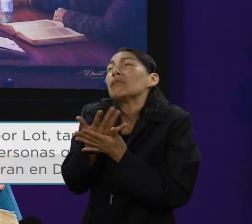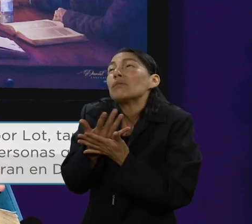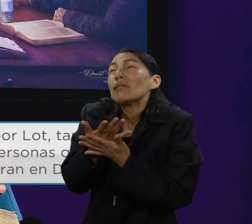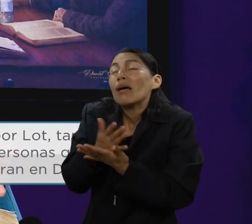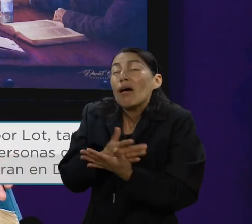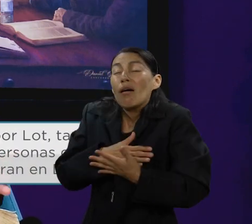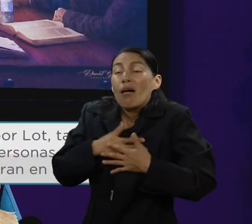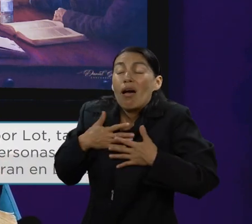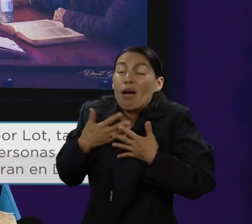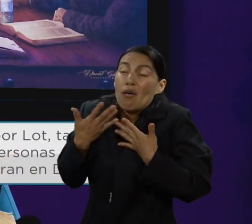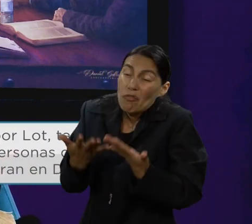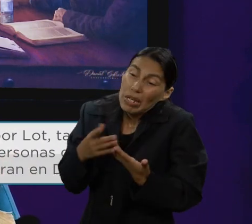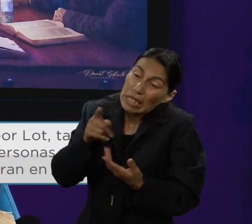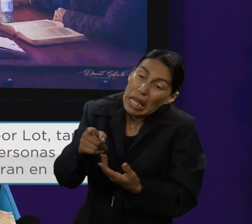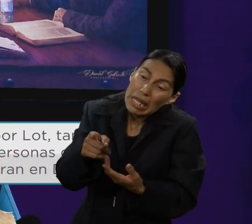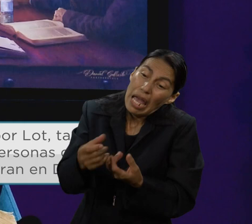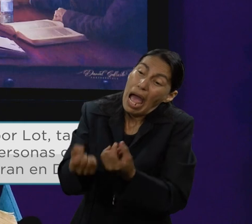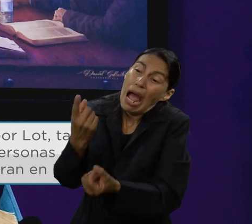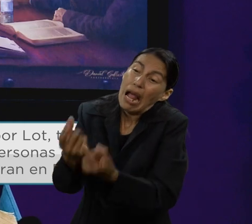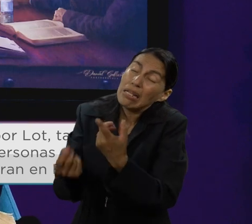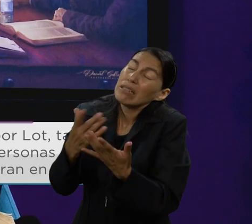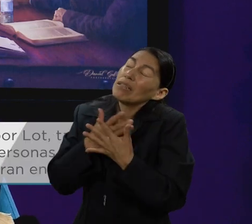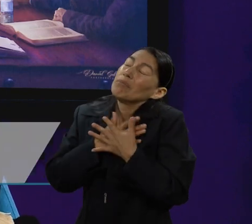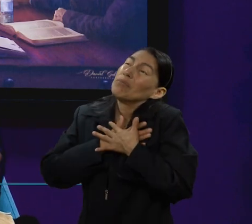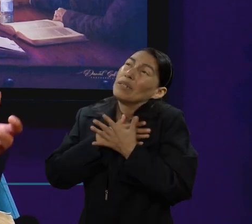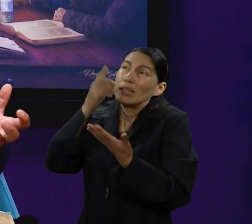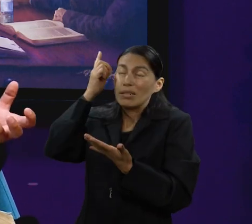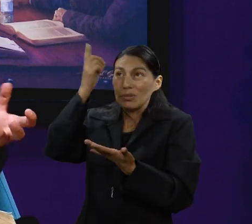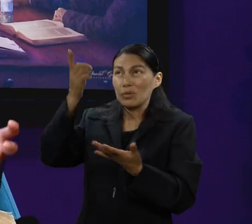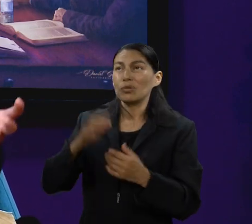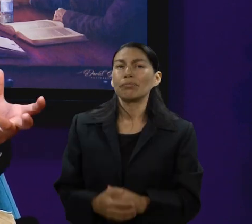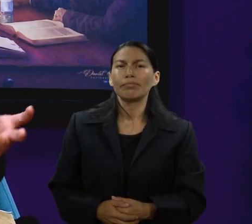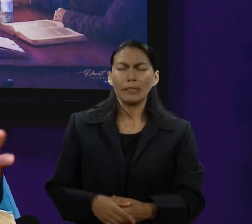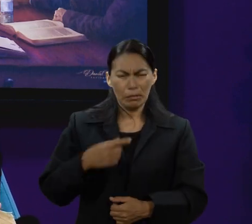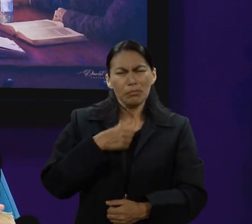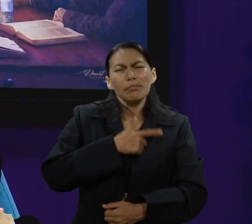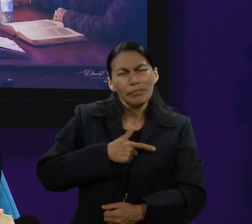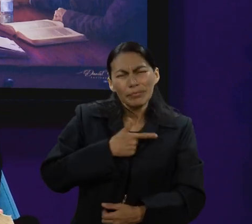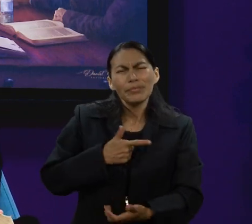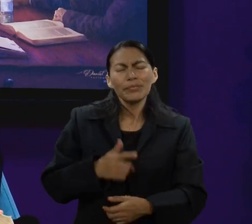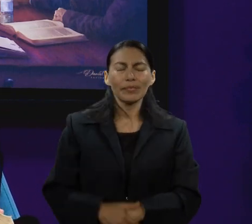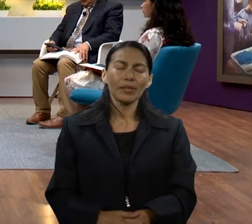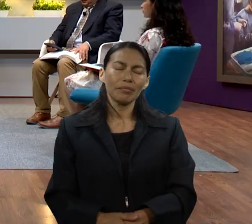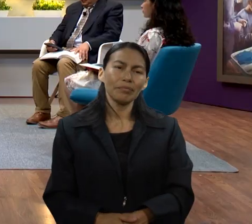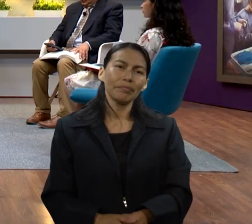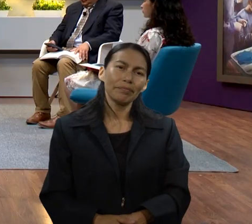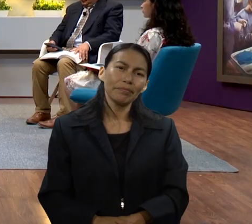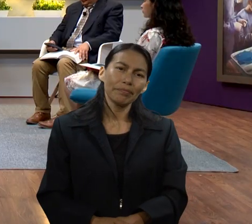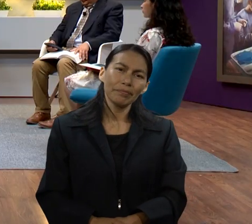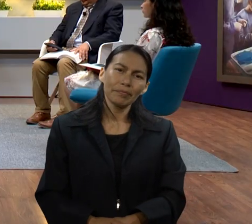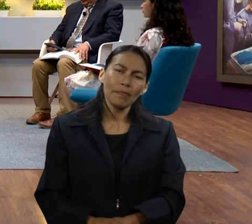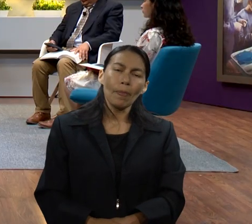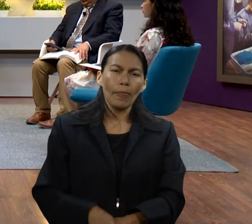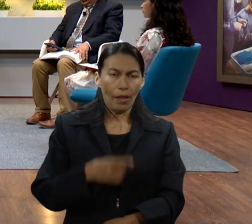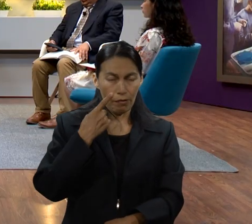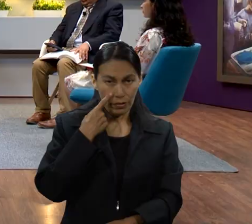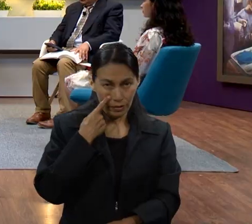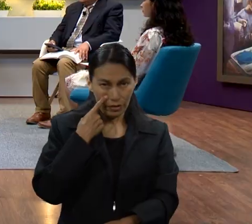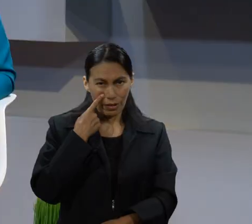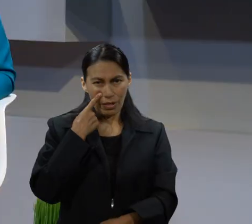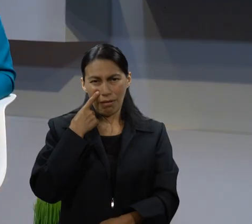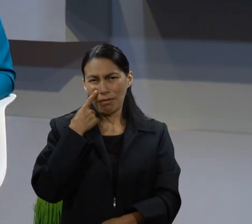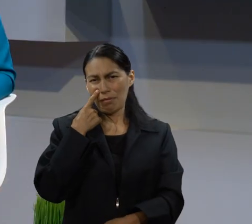que realmente tuviera el temor de Dios y que Dios viera eso. Eso me gusta, esa intersección. Si se dan